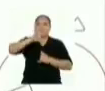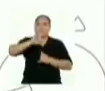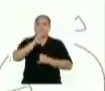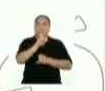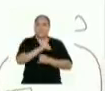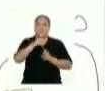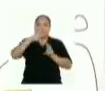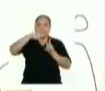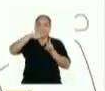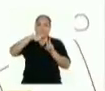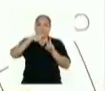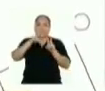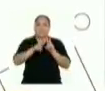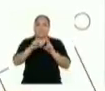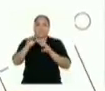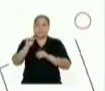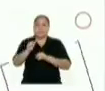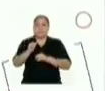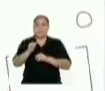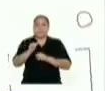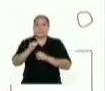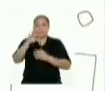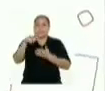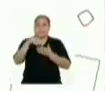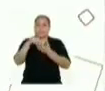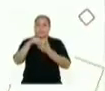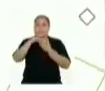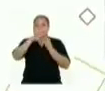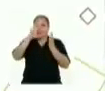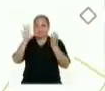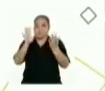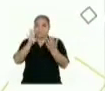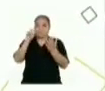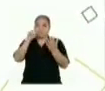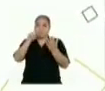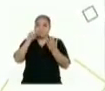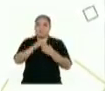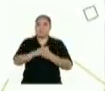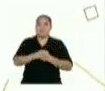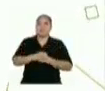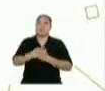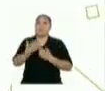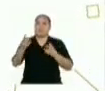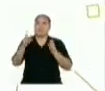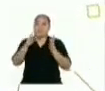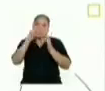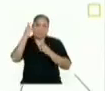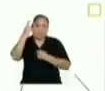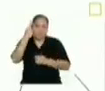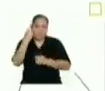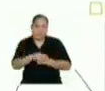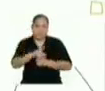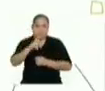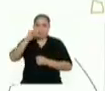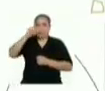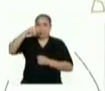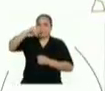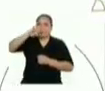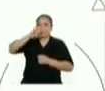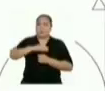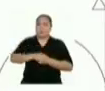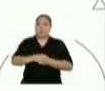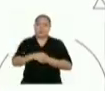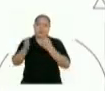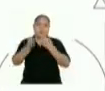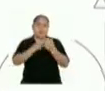diagonales del cuadro que se forman en la parte central interna del octaedro regular. Por lo tanto, la longitud de